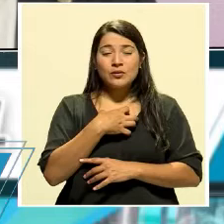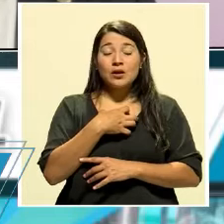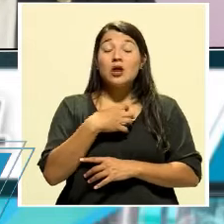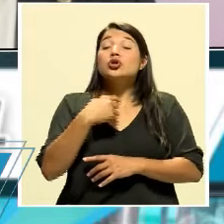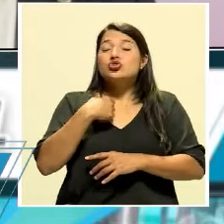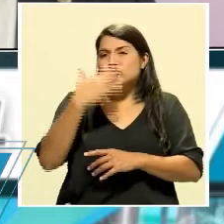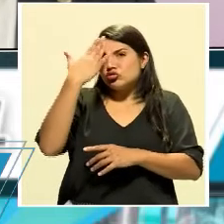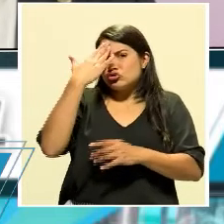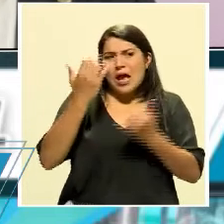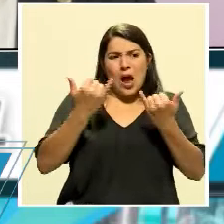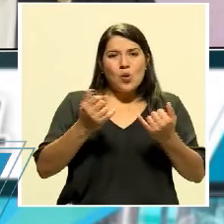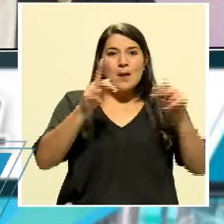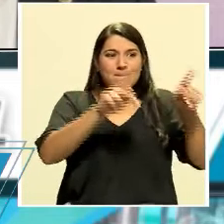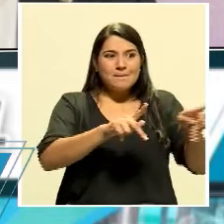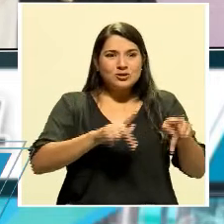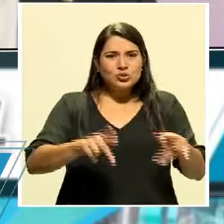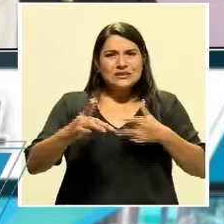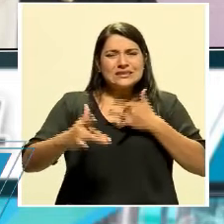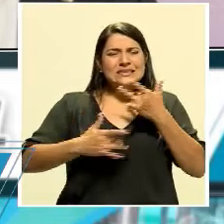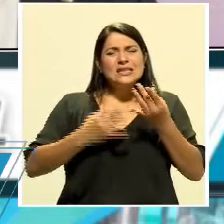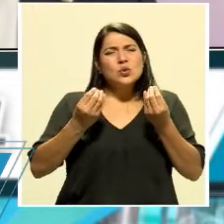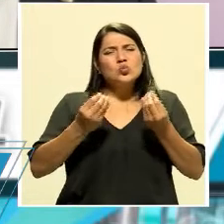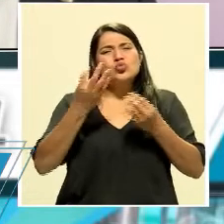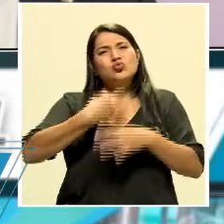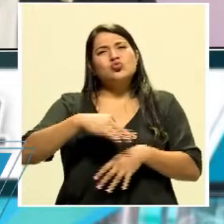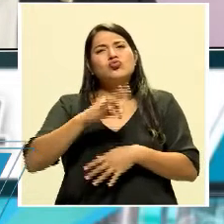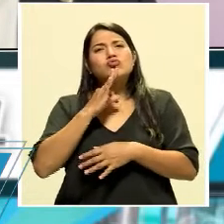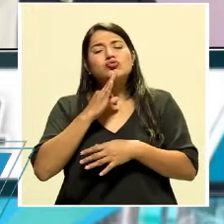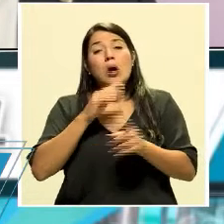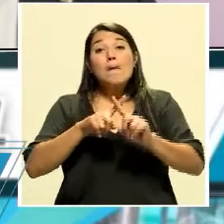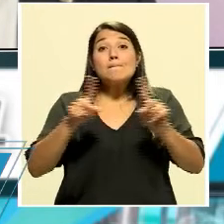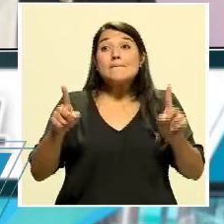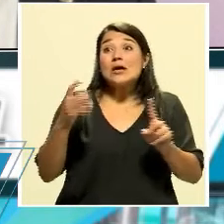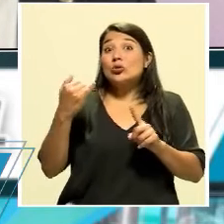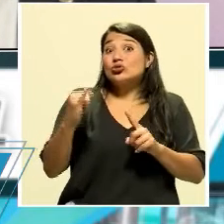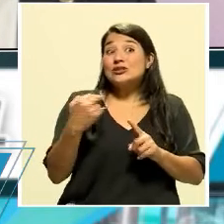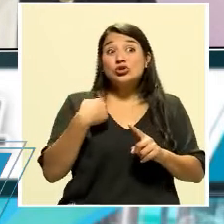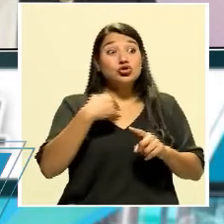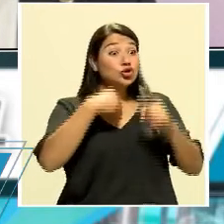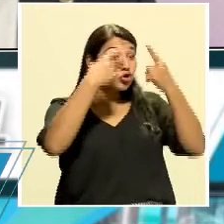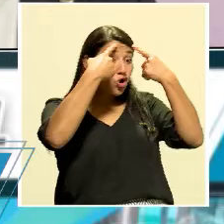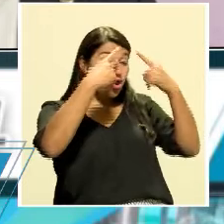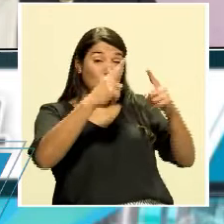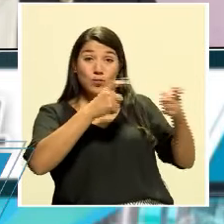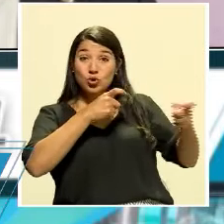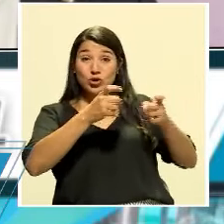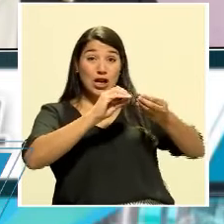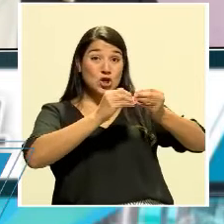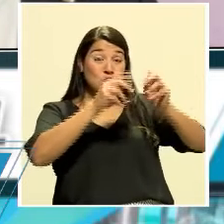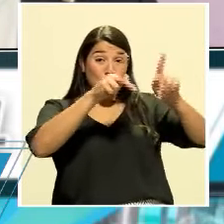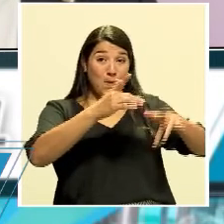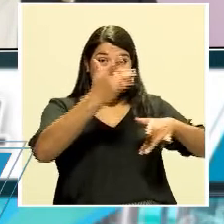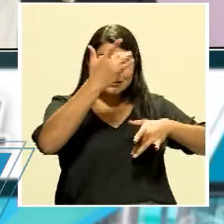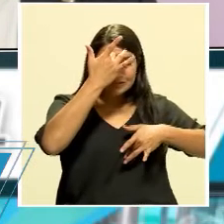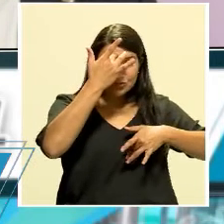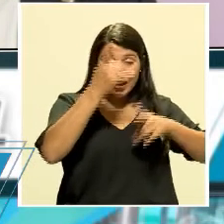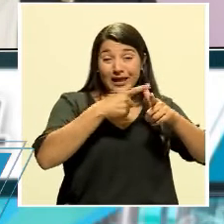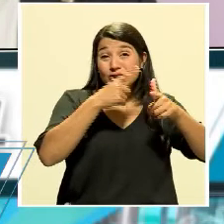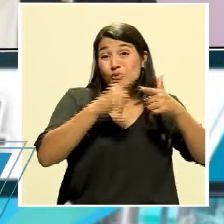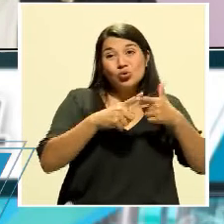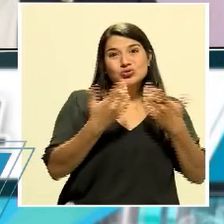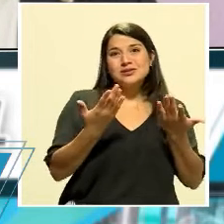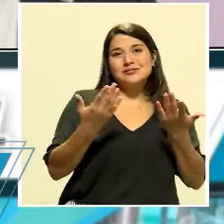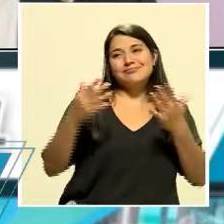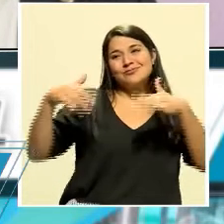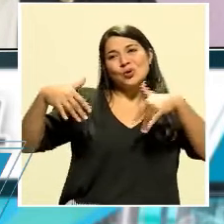mucha frustración en medio de todo esto. Pero lo cierto es que si lo sanitario no se controla, es lo que yo indicaba, lo demás no